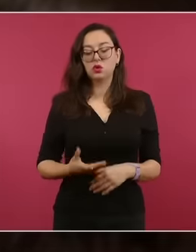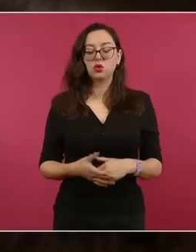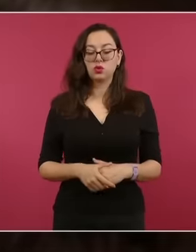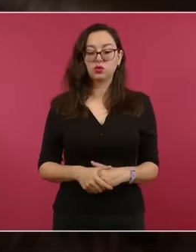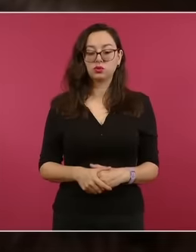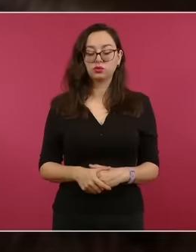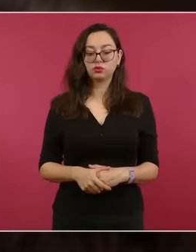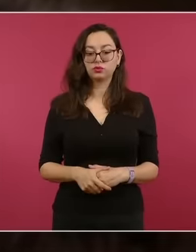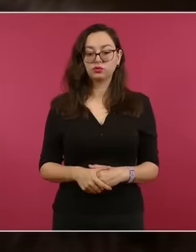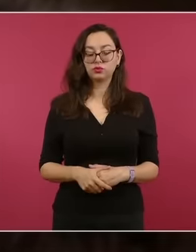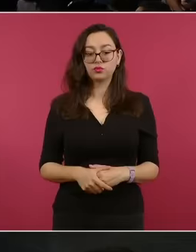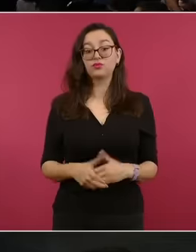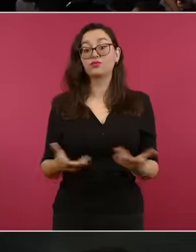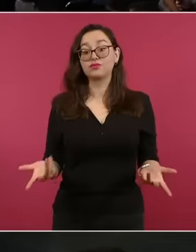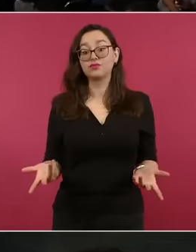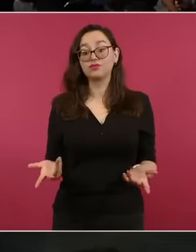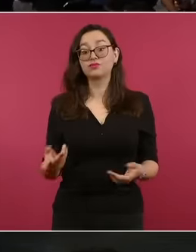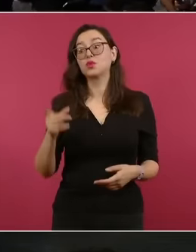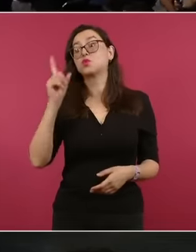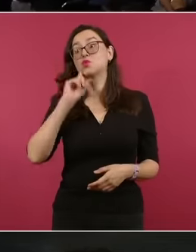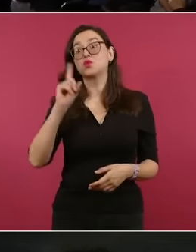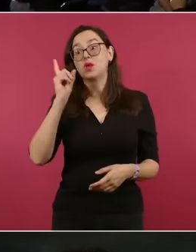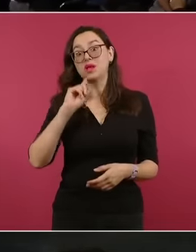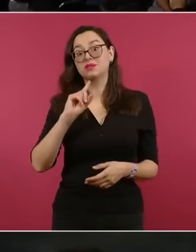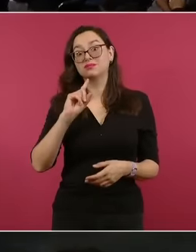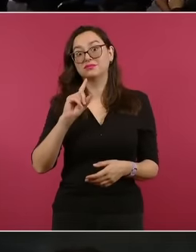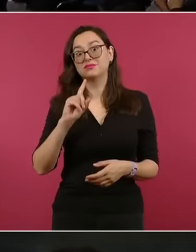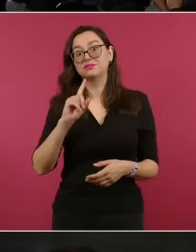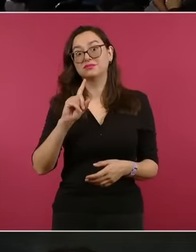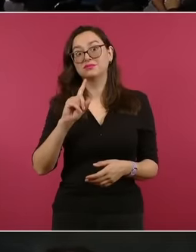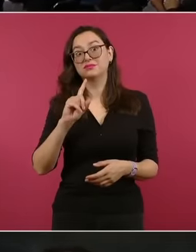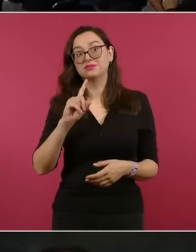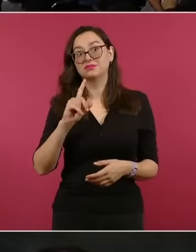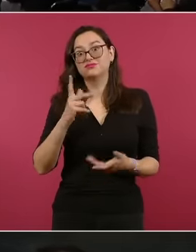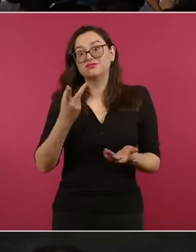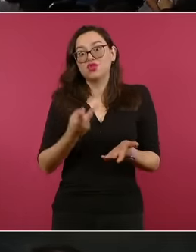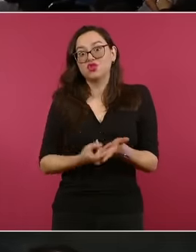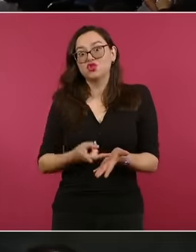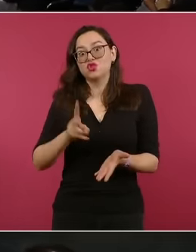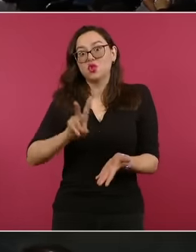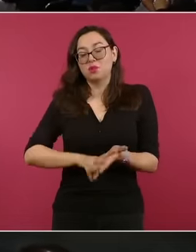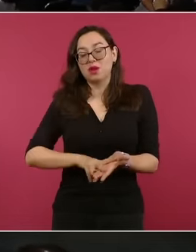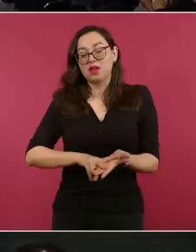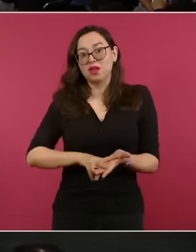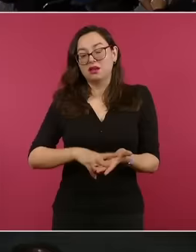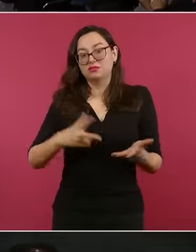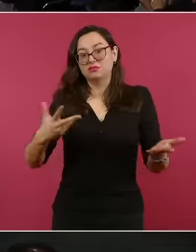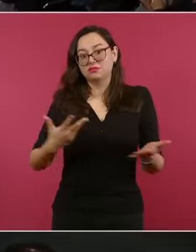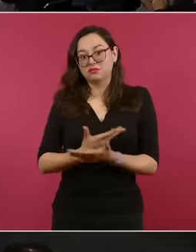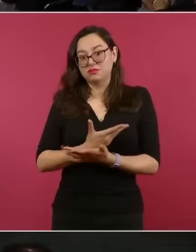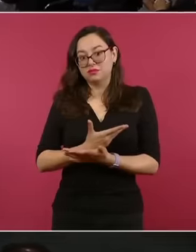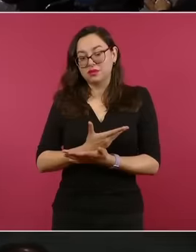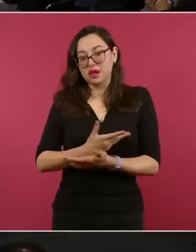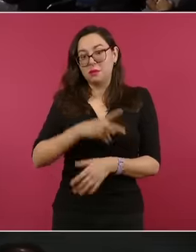ciudadana mexicana ecuatoriana que atenta por omisión o por comisión contra la soberanía de su propio